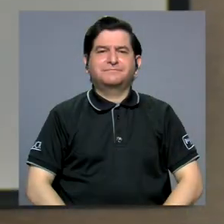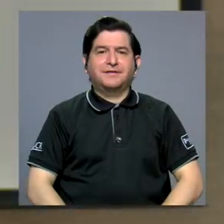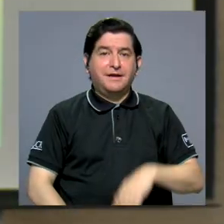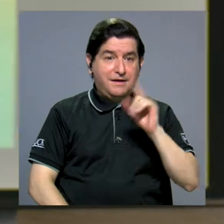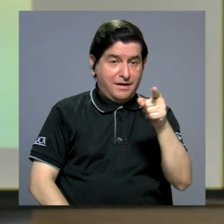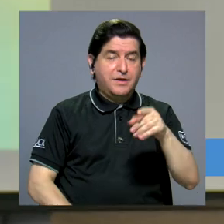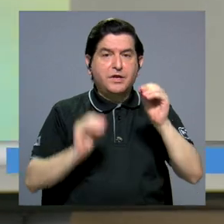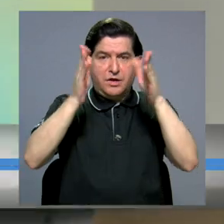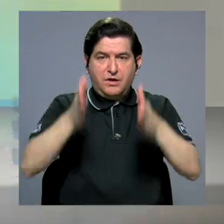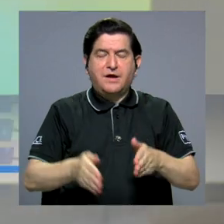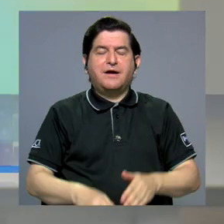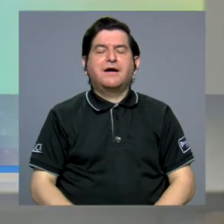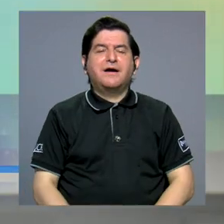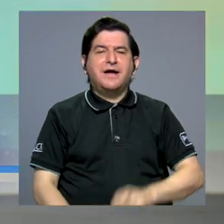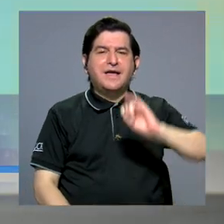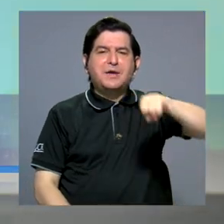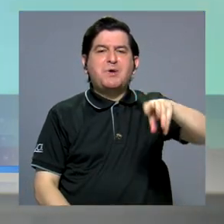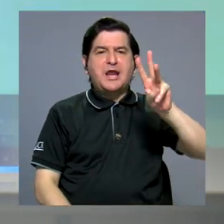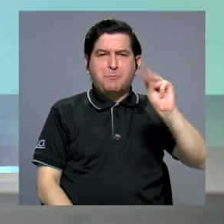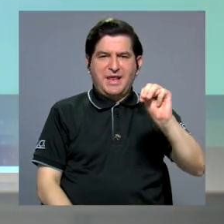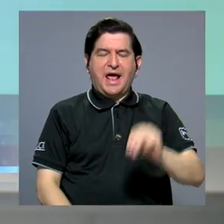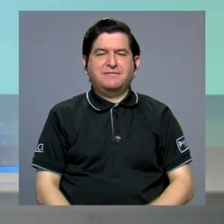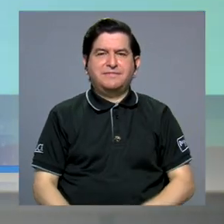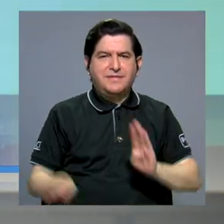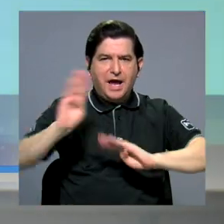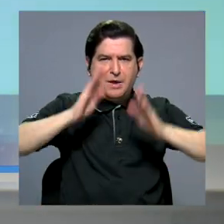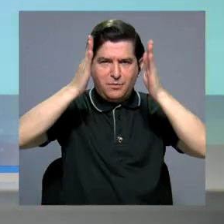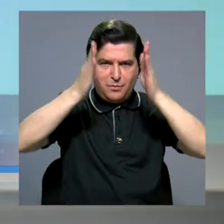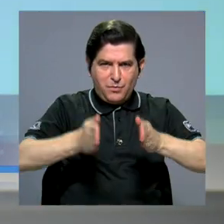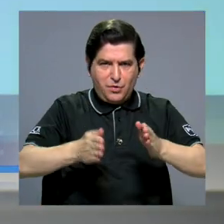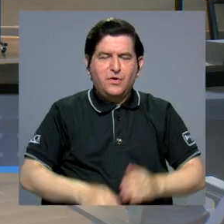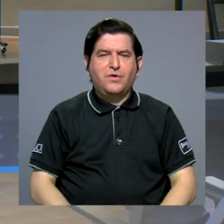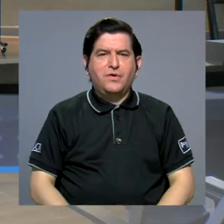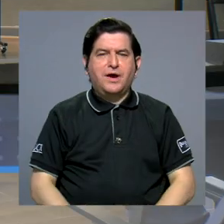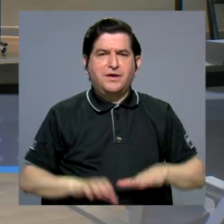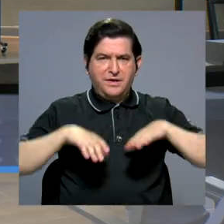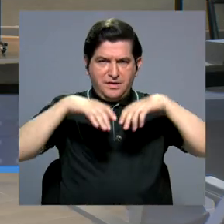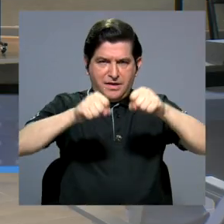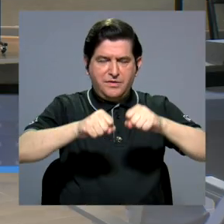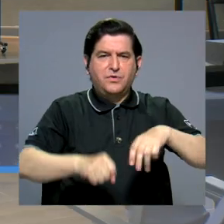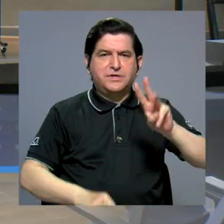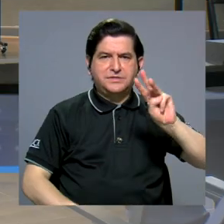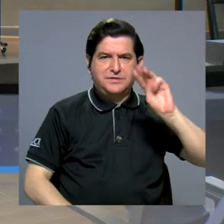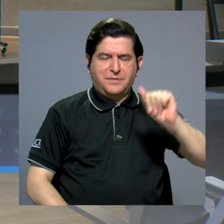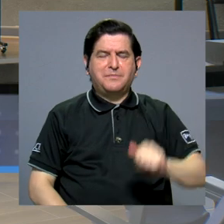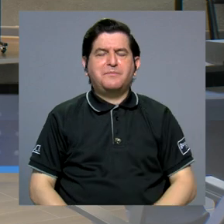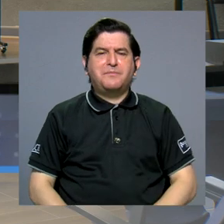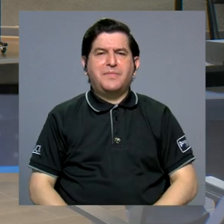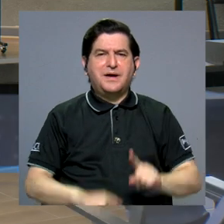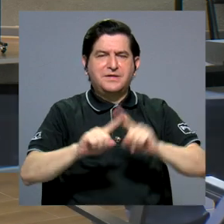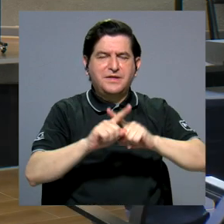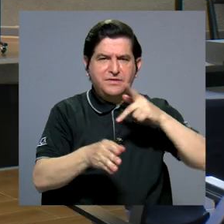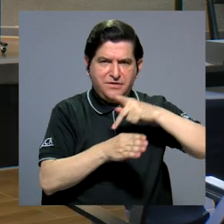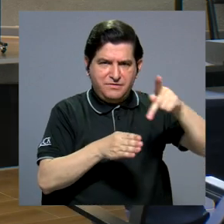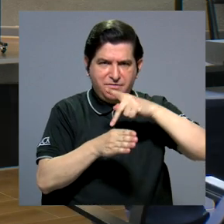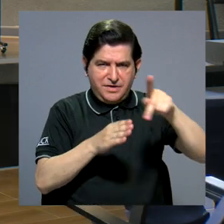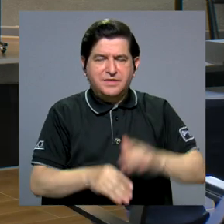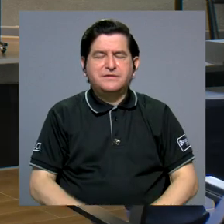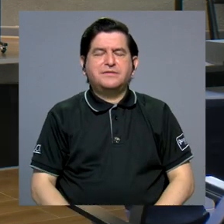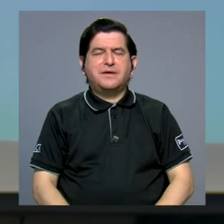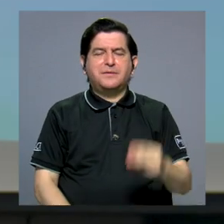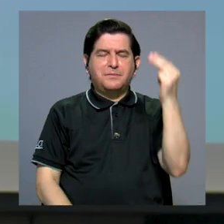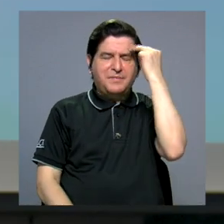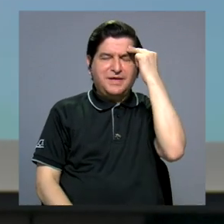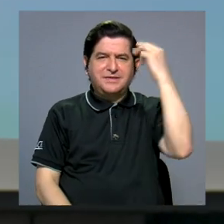Ella es la profesora Jimena Miranda, es bióloga de profesión y se graduó de la maestría interdisciplinar mente,